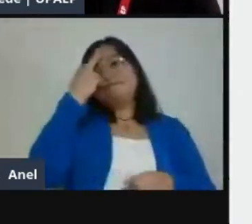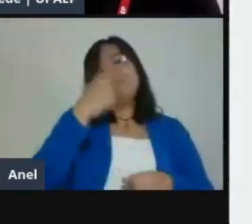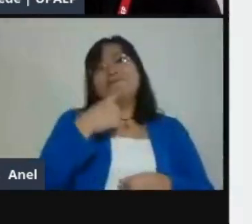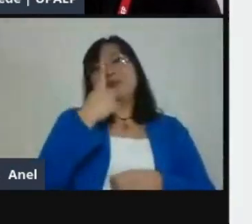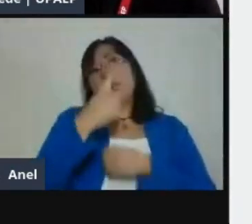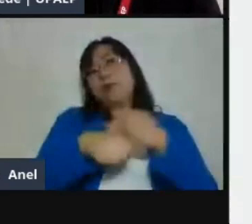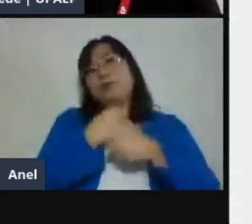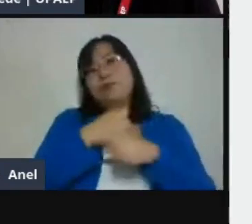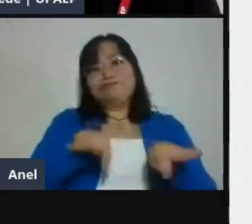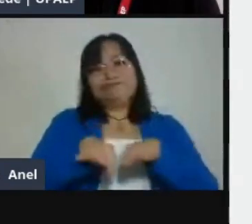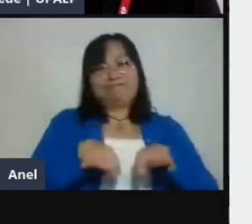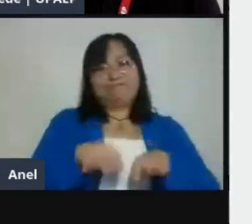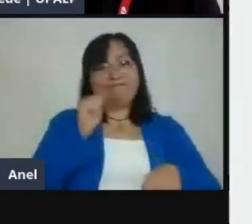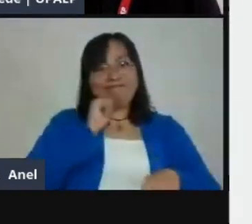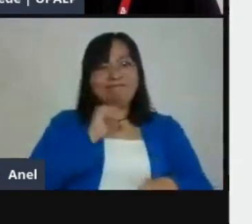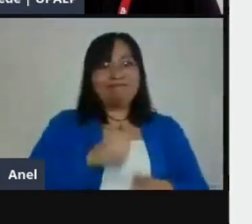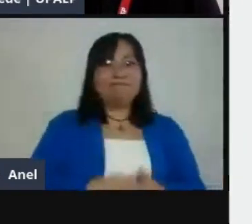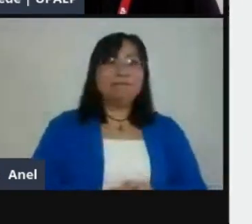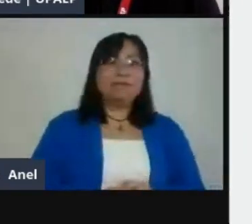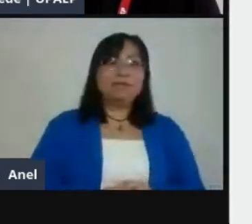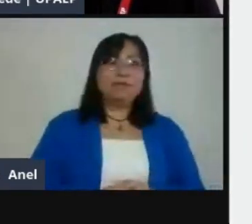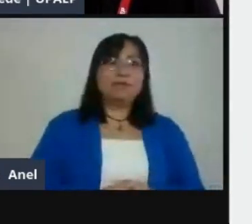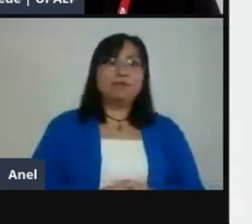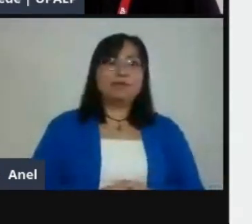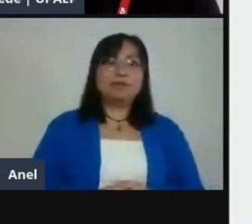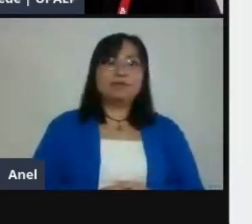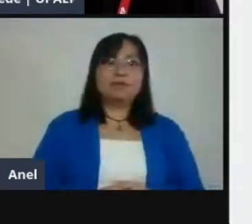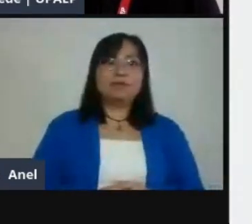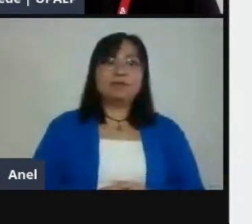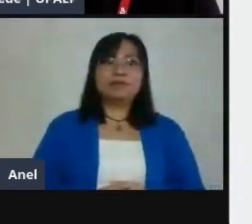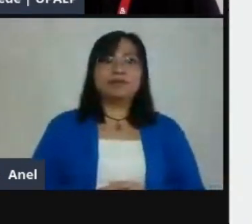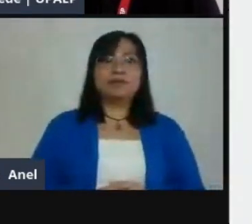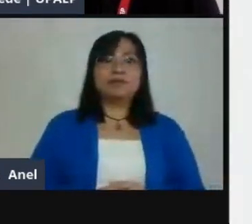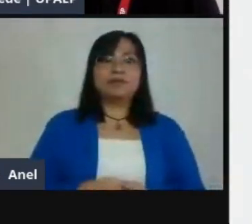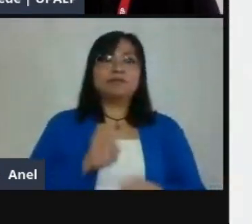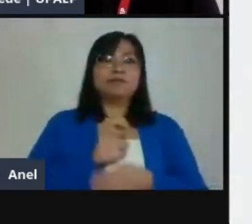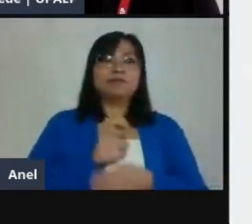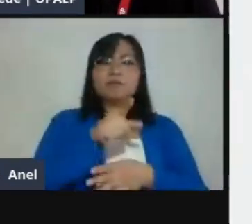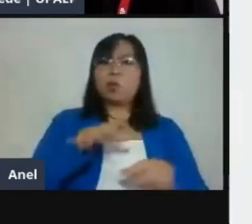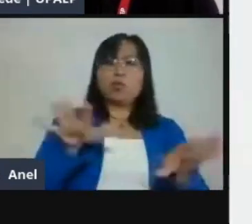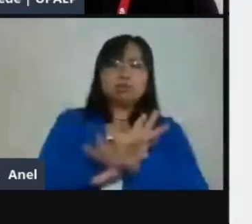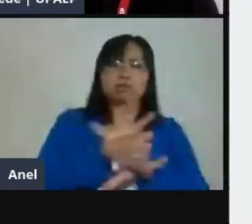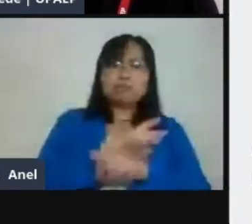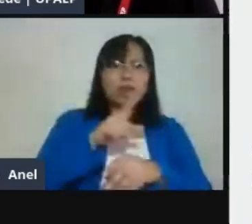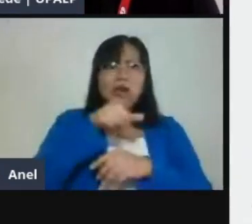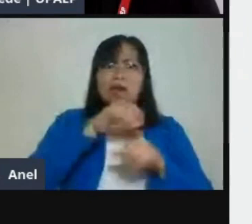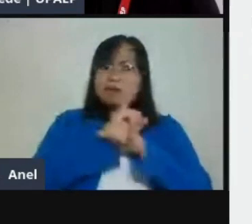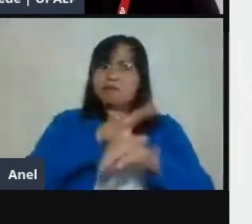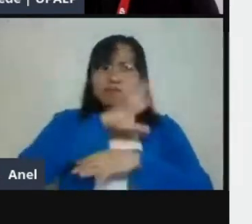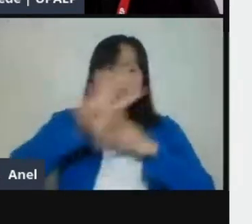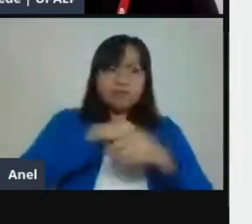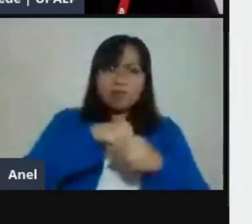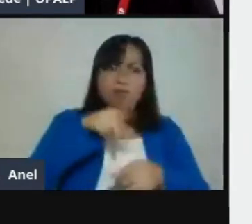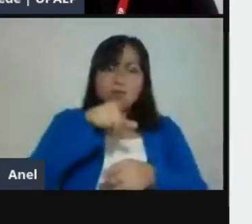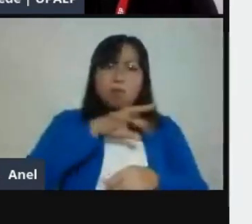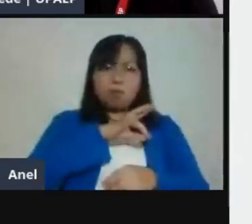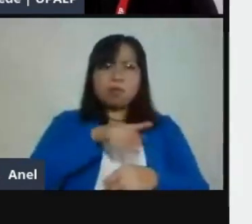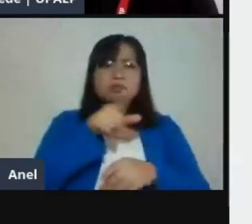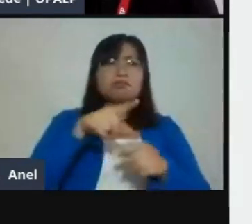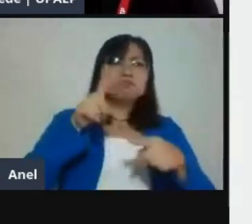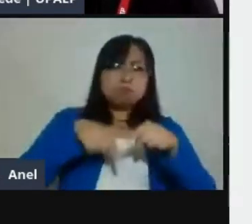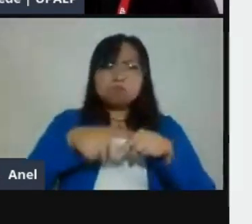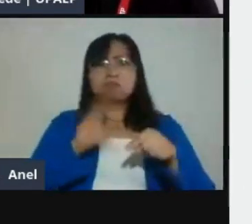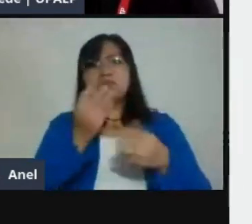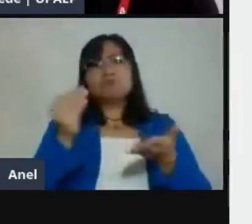Te va a dar esta plantilla para que tú cambies absolutamente todo lo que necesites y no te tengas que estar quebrando la cabeza.